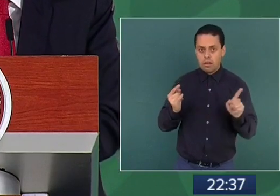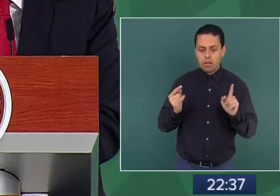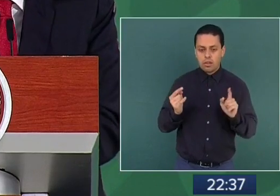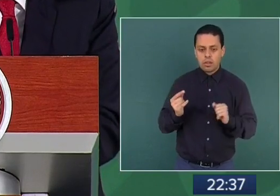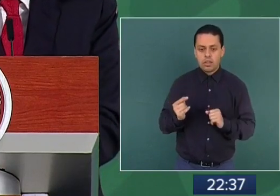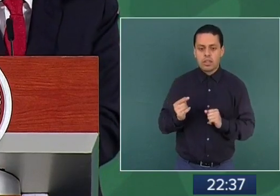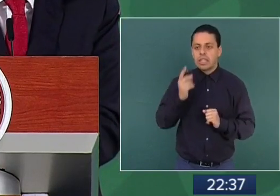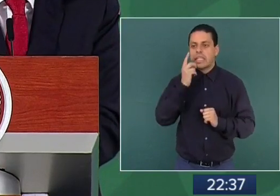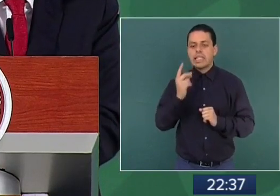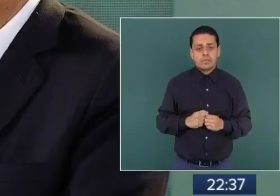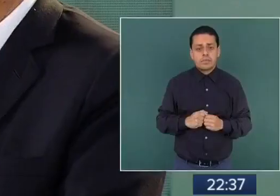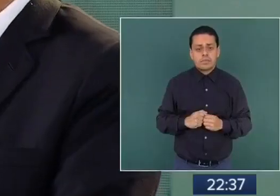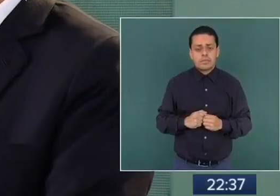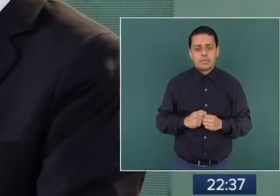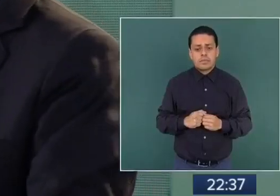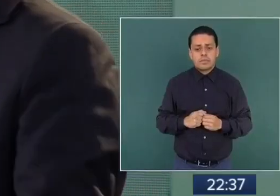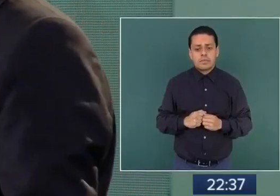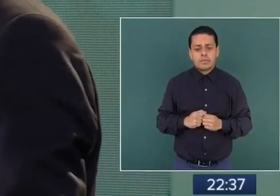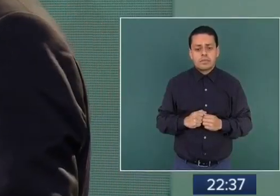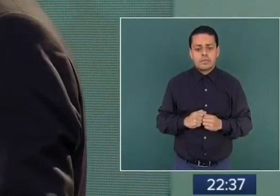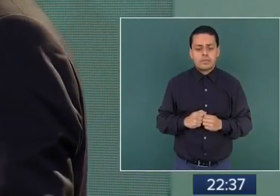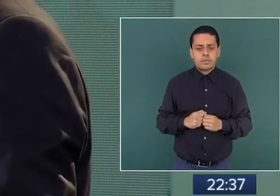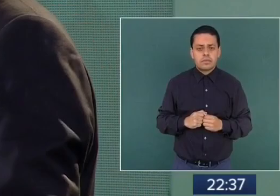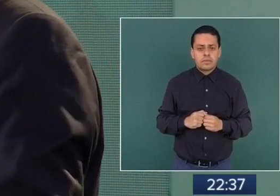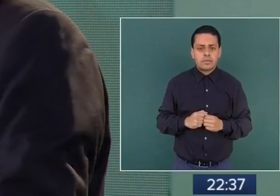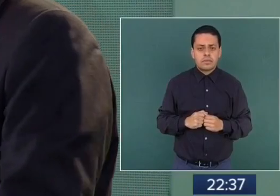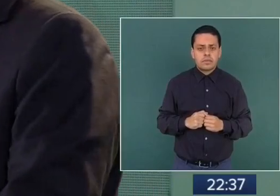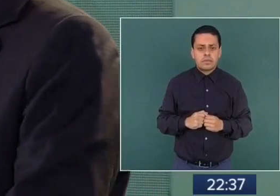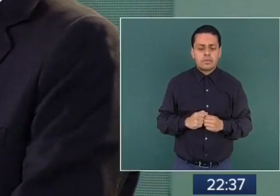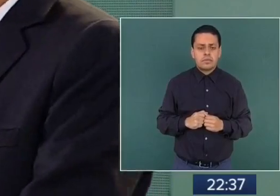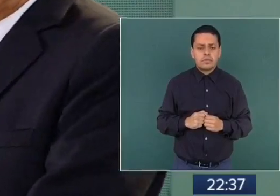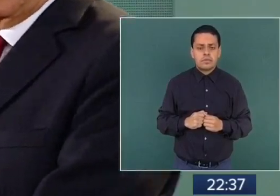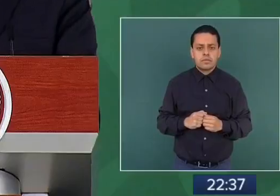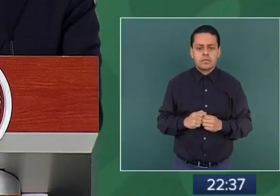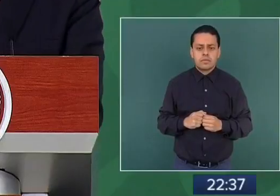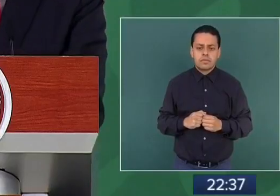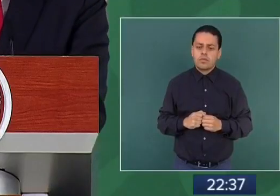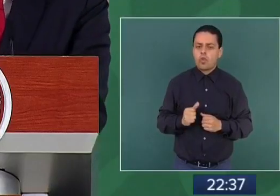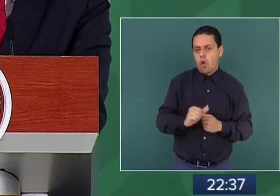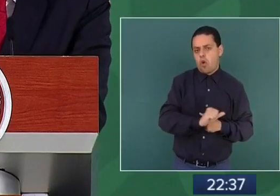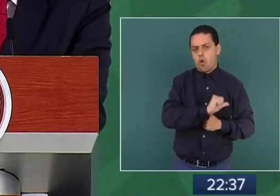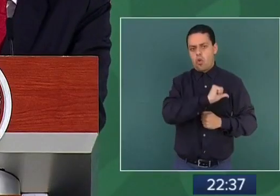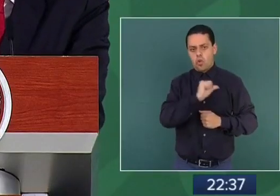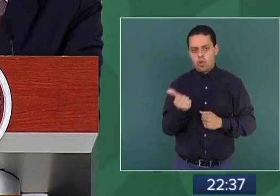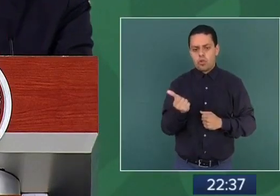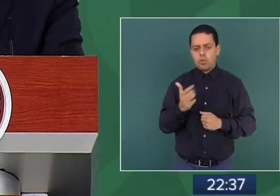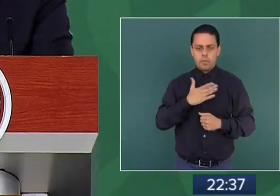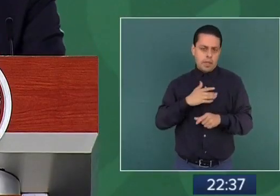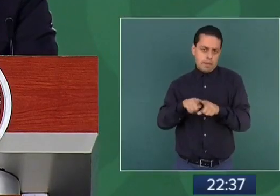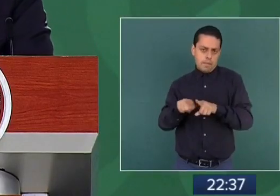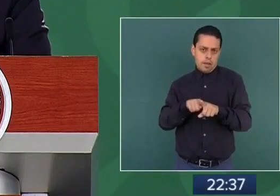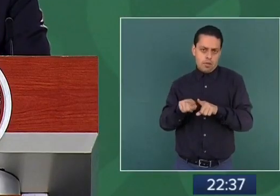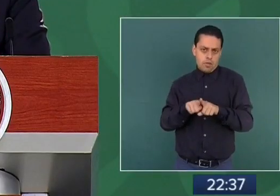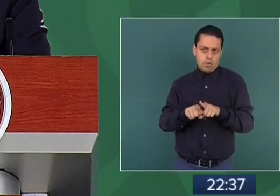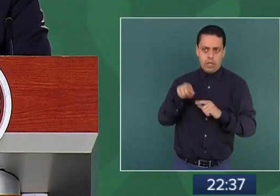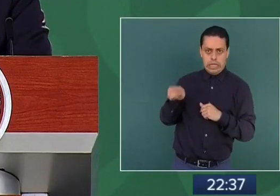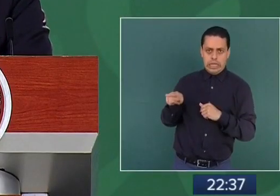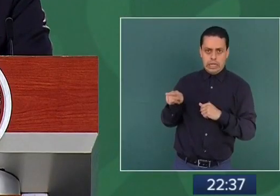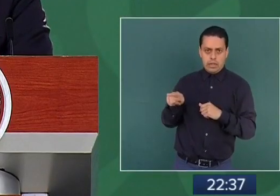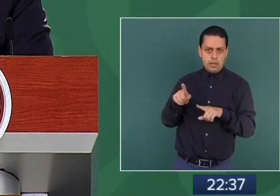extorsión. En el otro caso, en el de mi hermano,